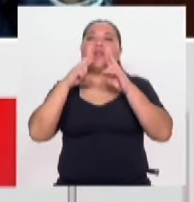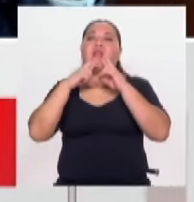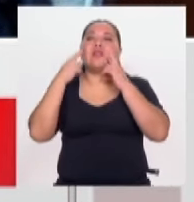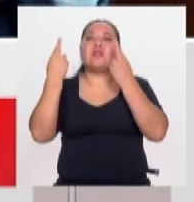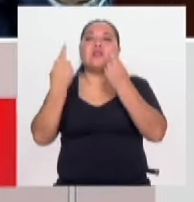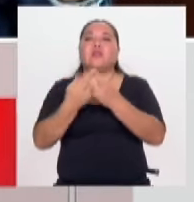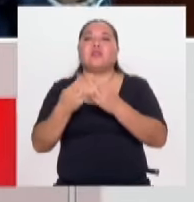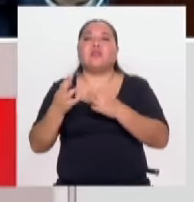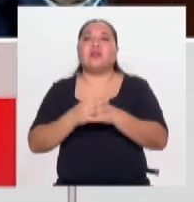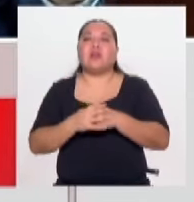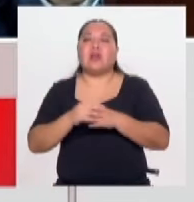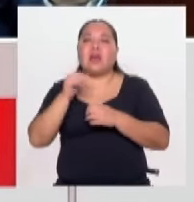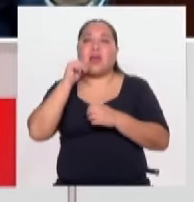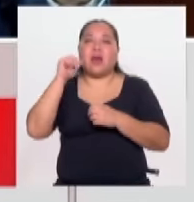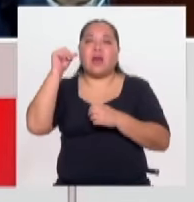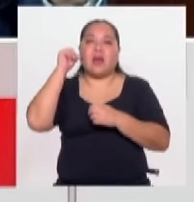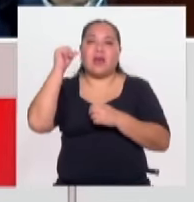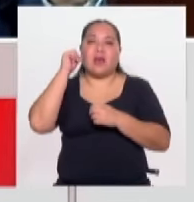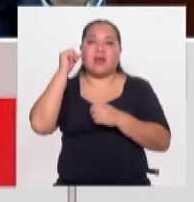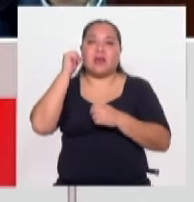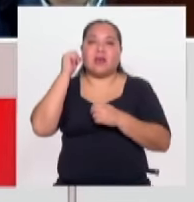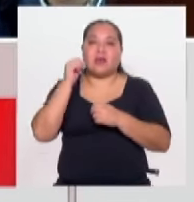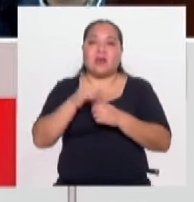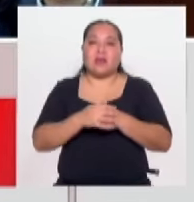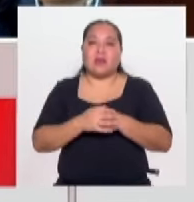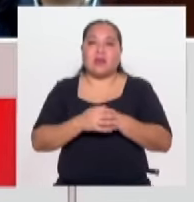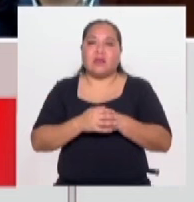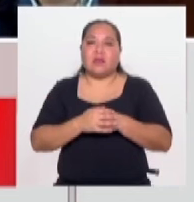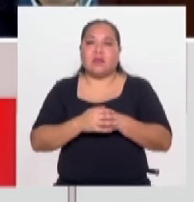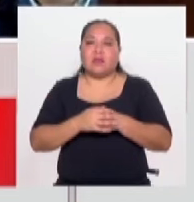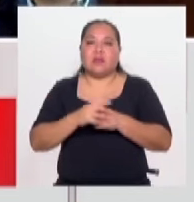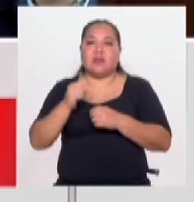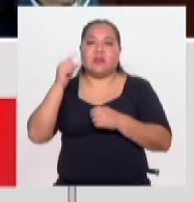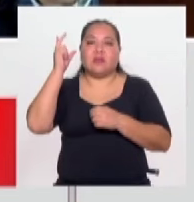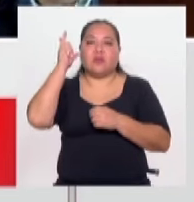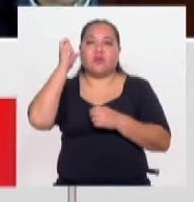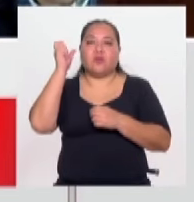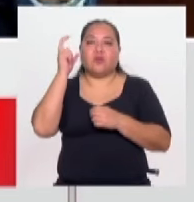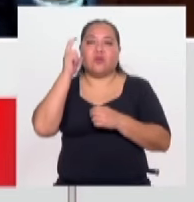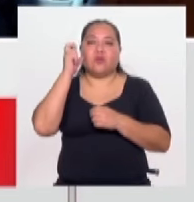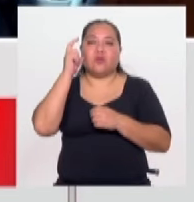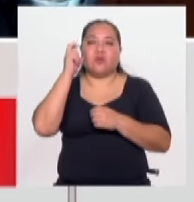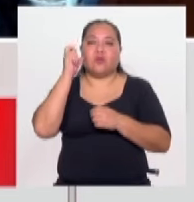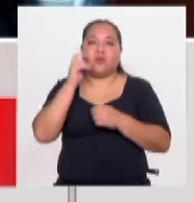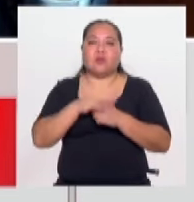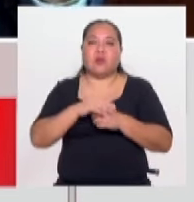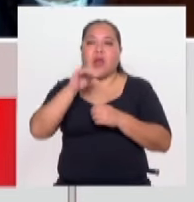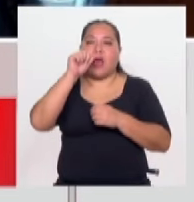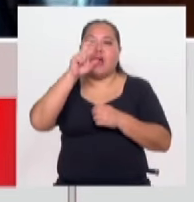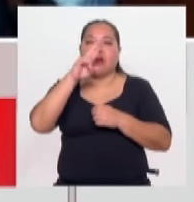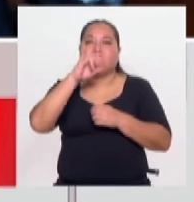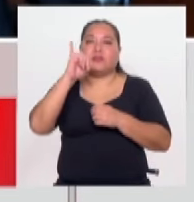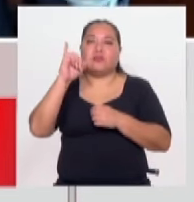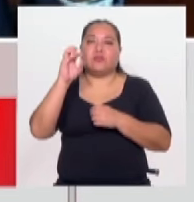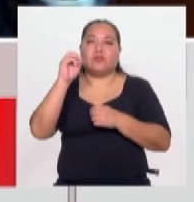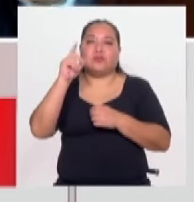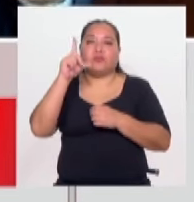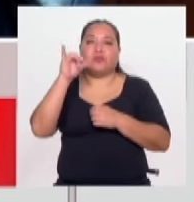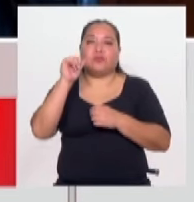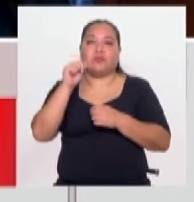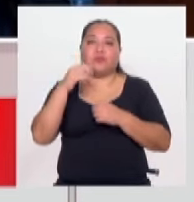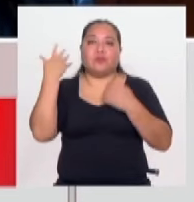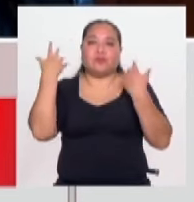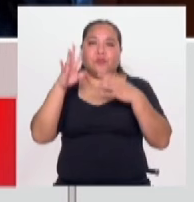el día de ayer he escuchado al teniente general Arreola comunicar que ya el